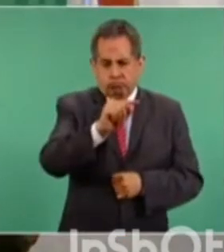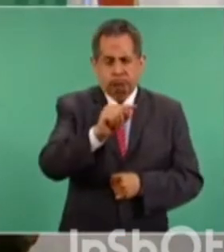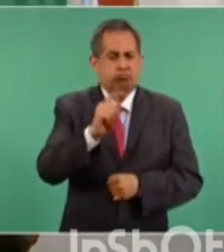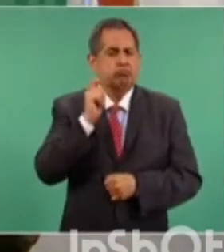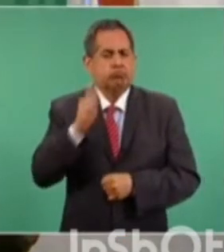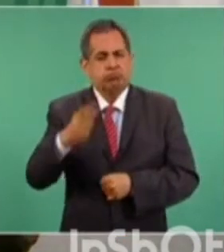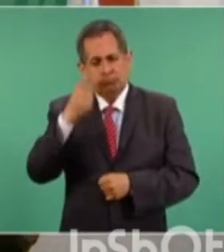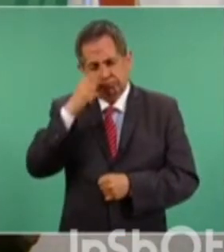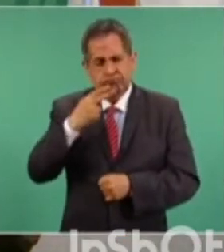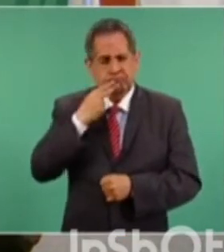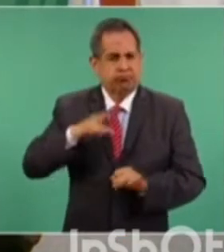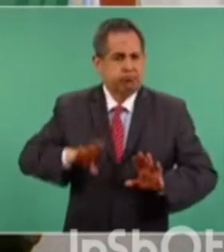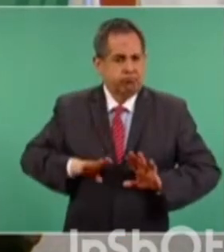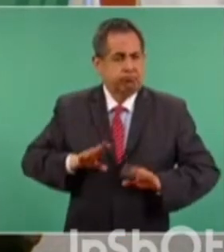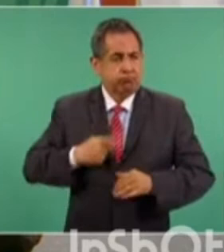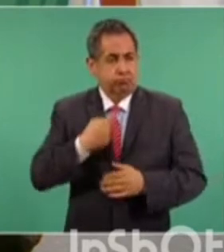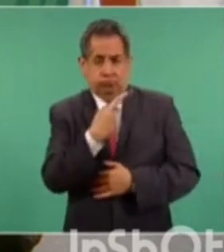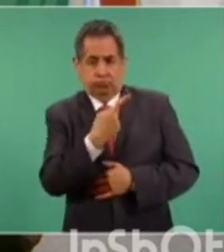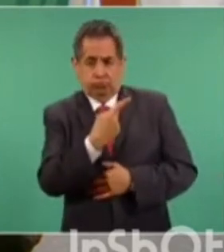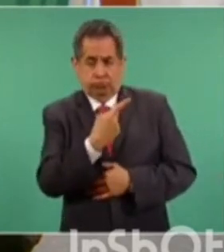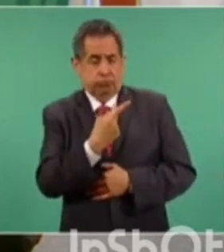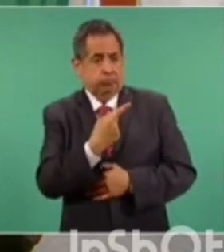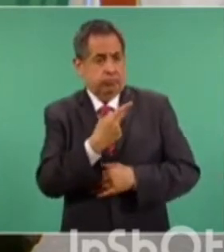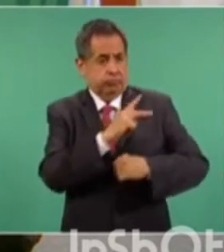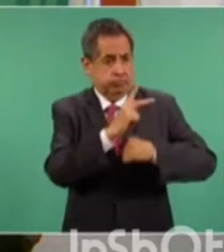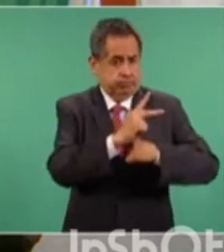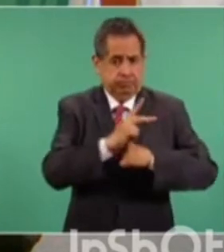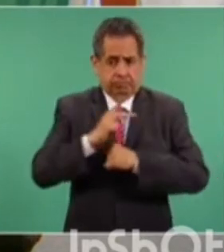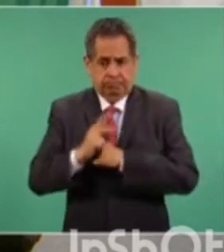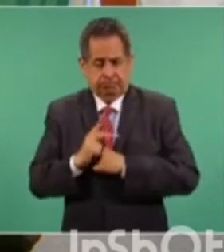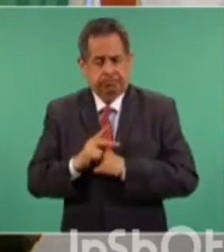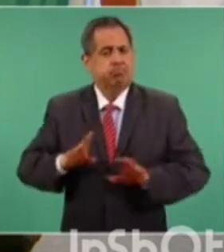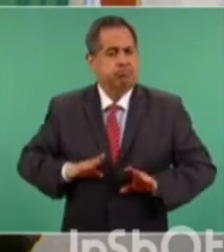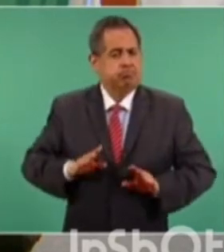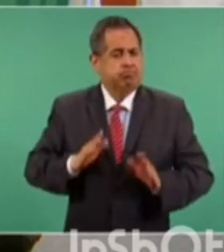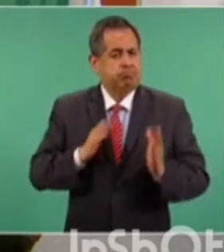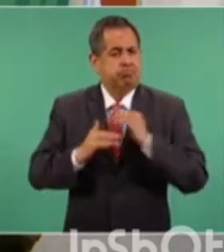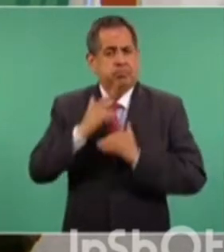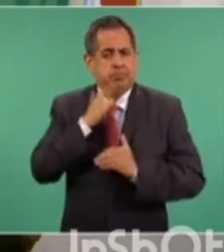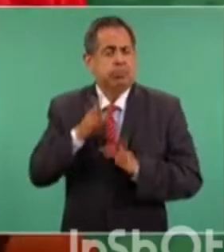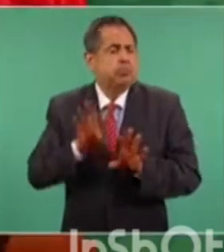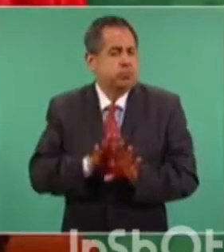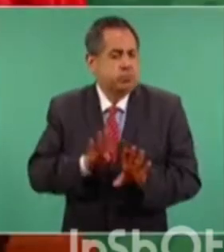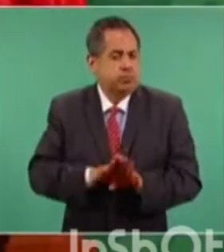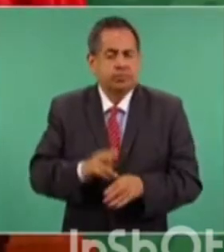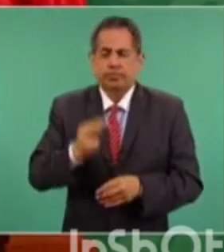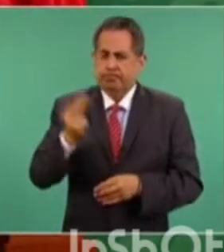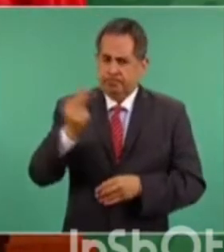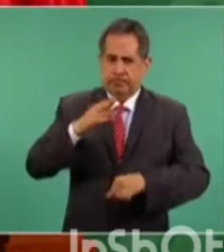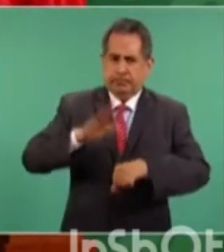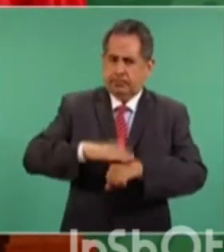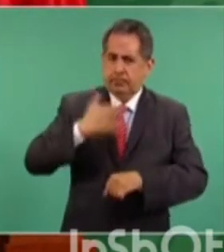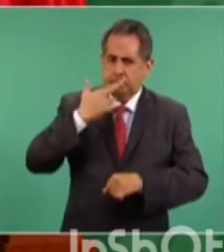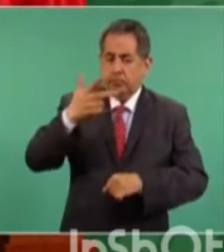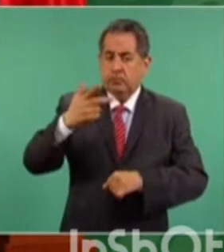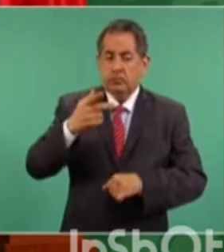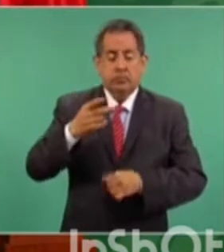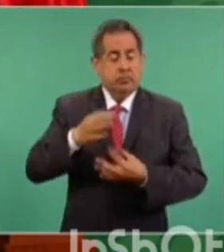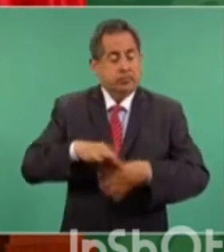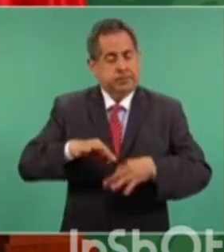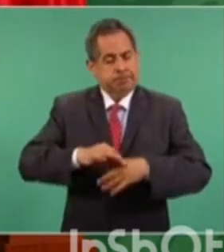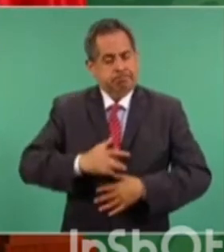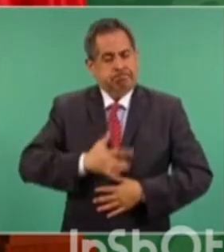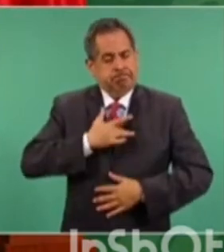por el bien de las dos naciones es más eficaz y más humano